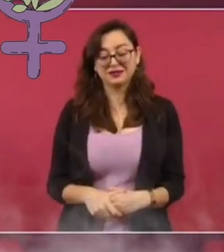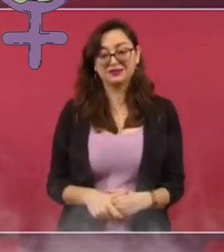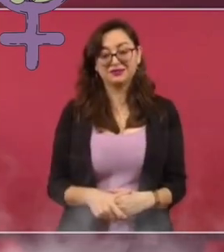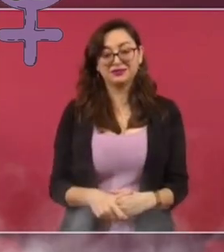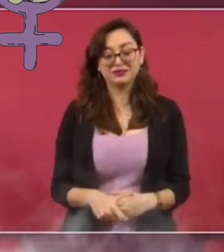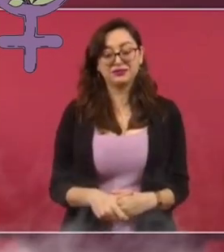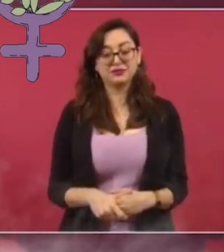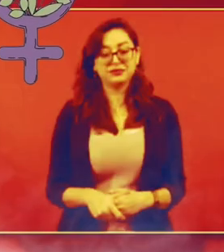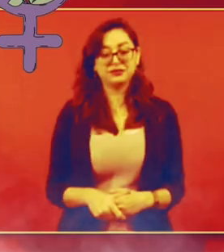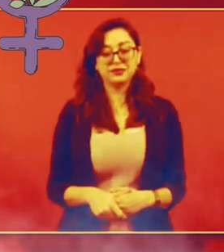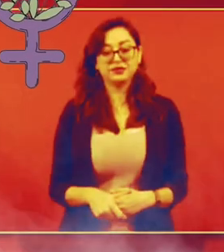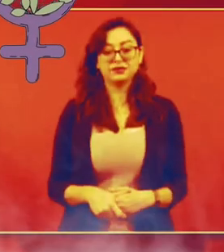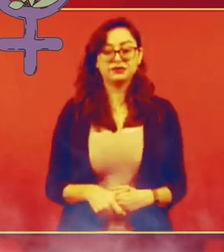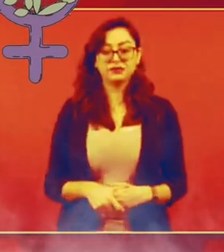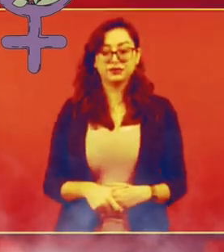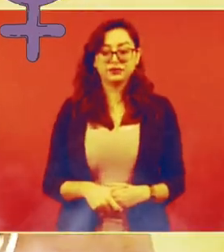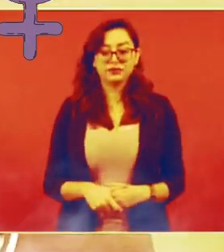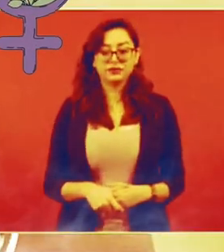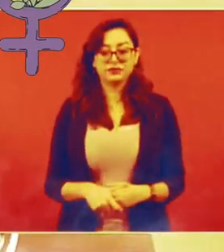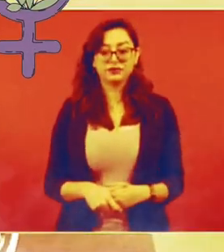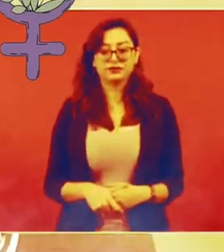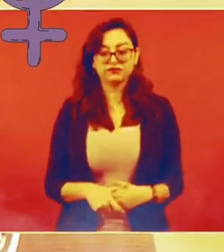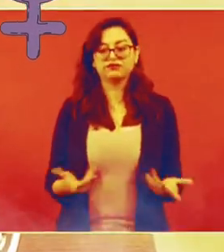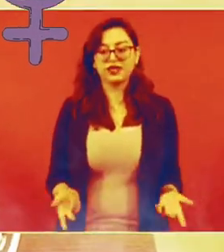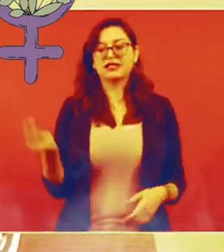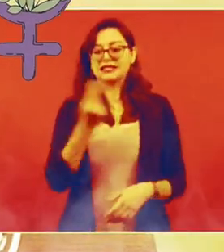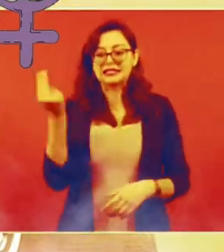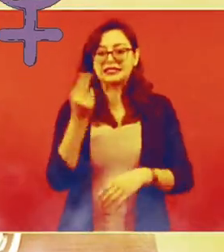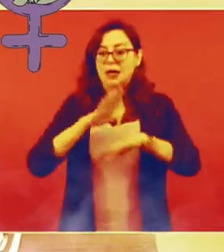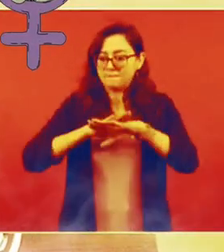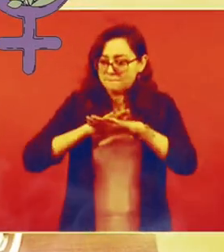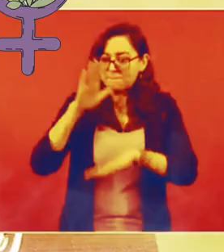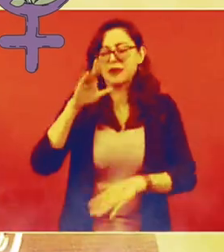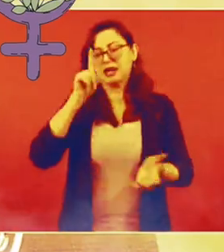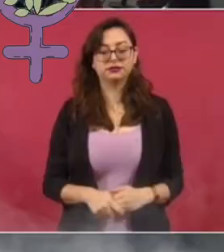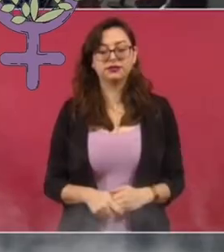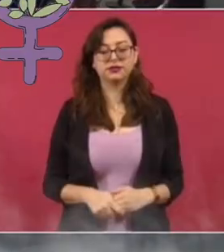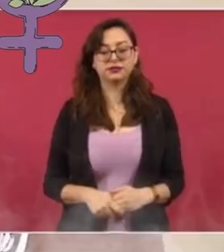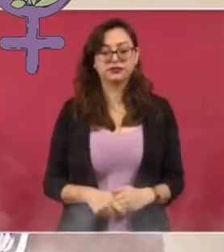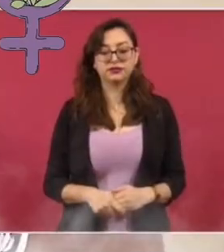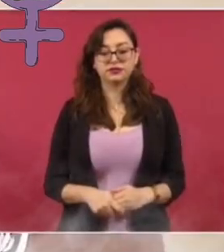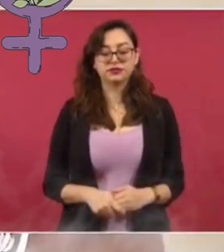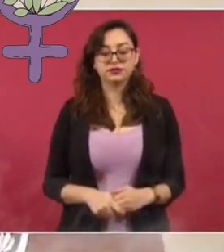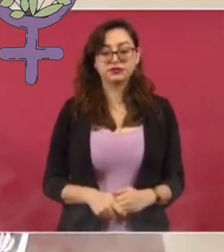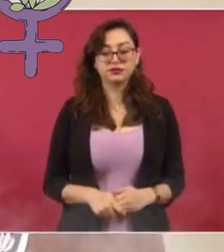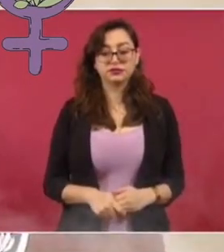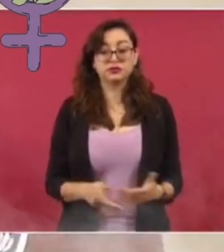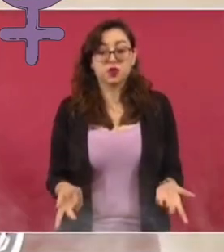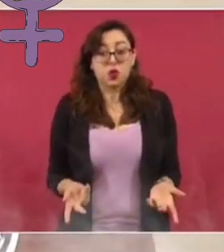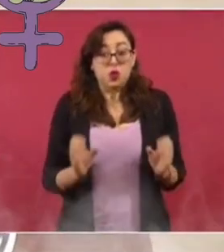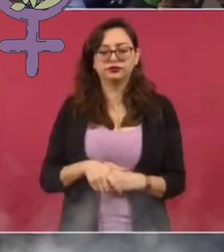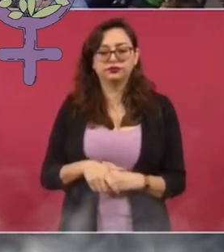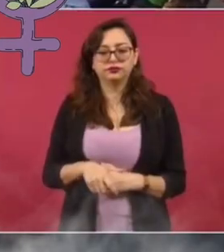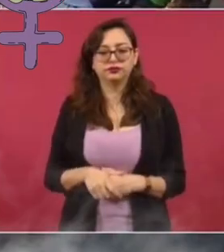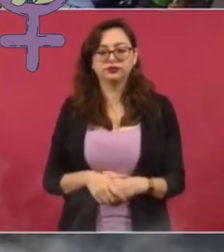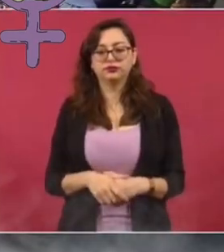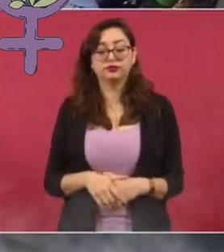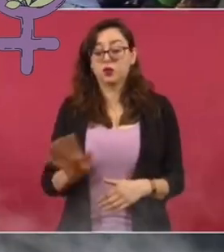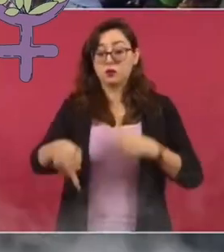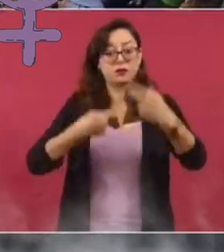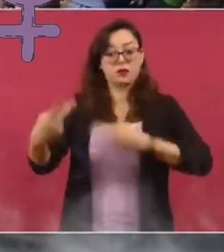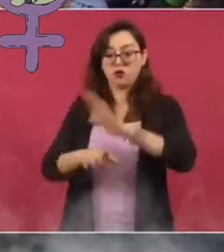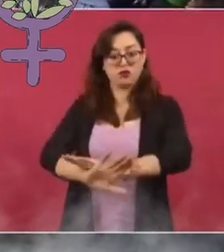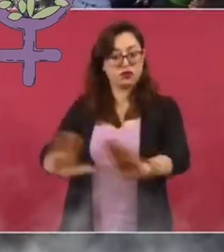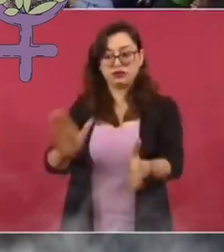ir reformando nuestra alma mater. O a lo mejor me equivoqué. No, ya no, hasta mañana.